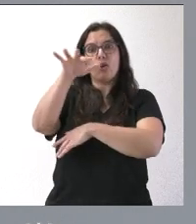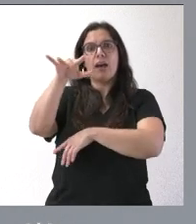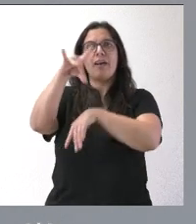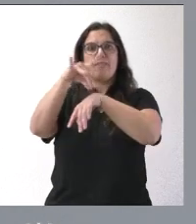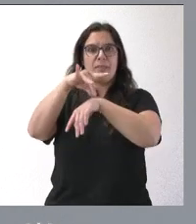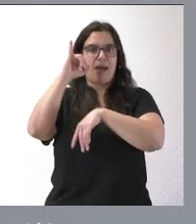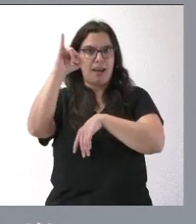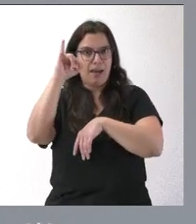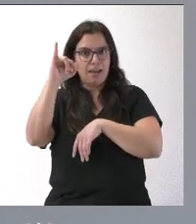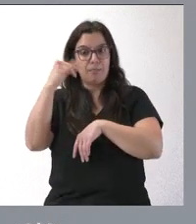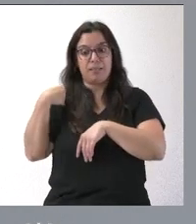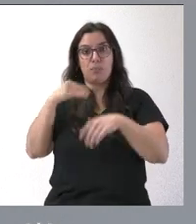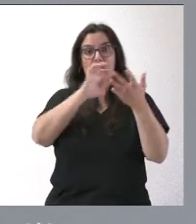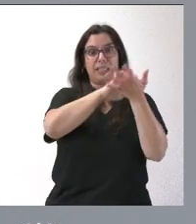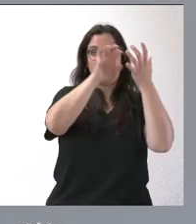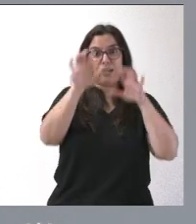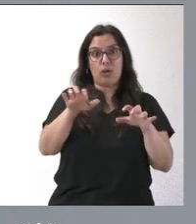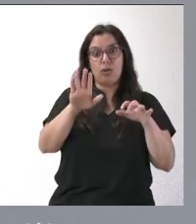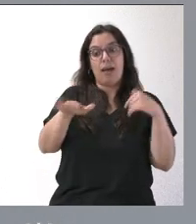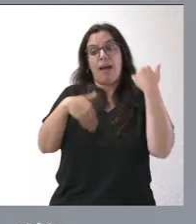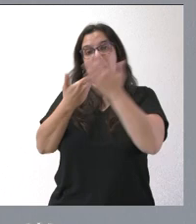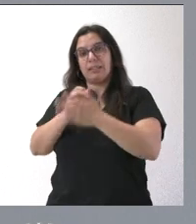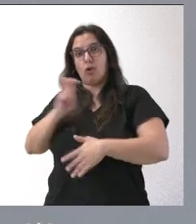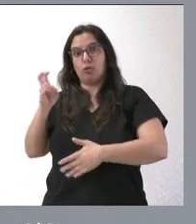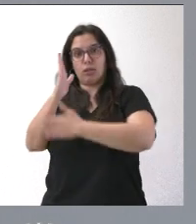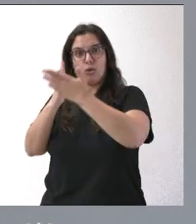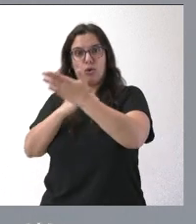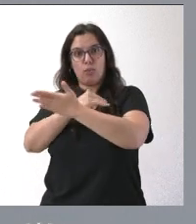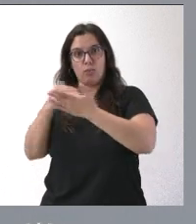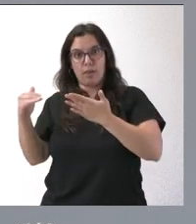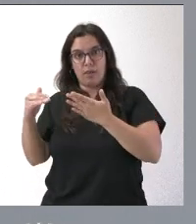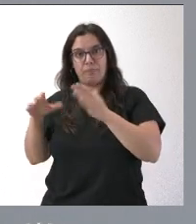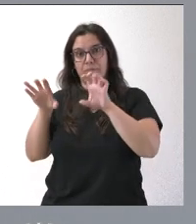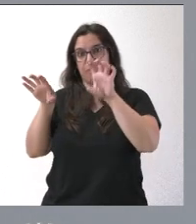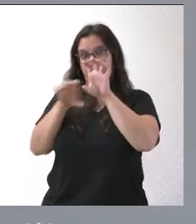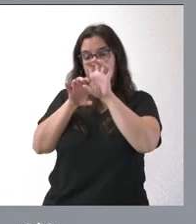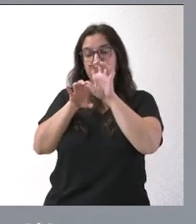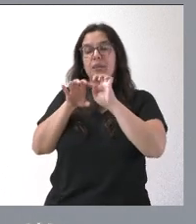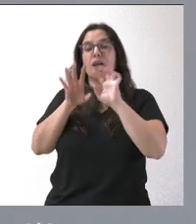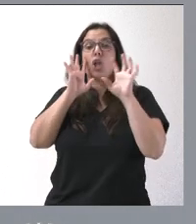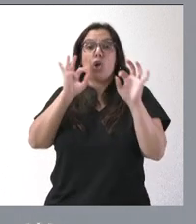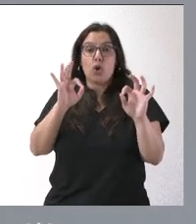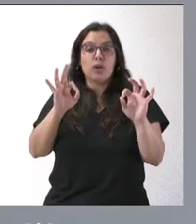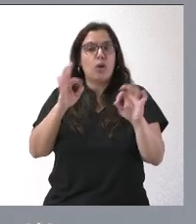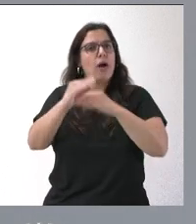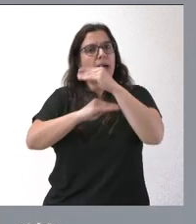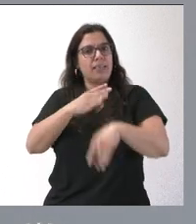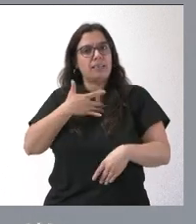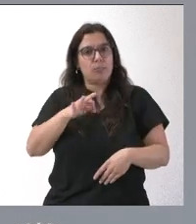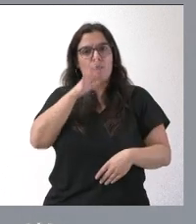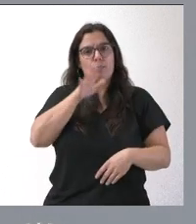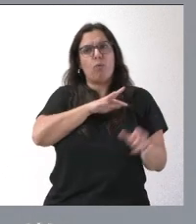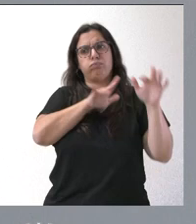Como usted dice, desde Castilla y León hasta otra comunidad autónoma limítrofe. Esto, lógicamente, se puede hacer, porque ir de una